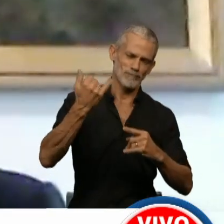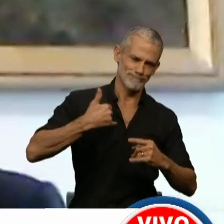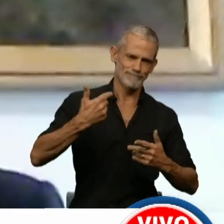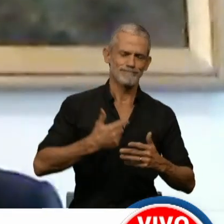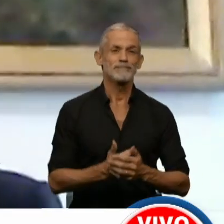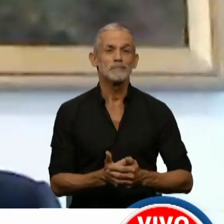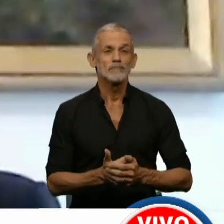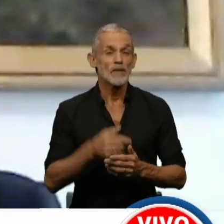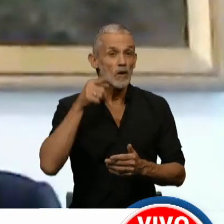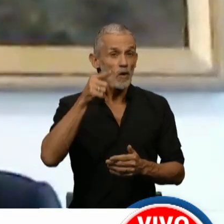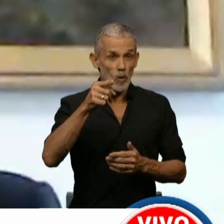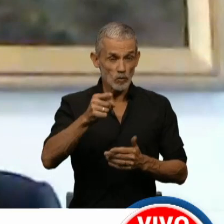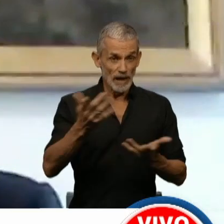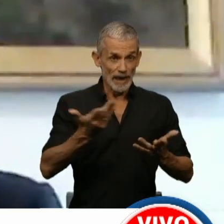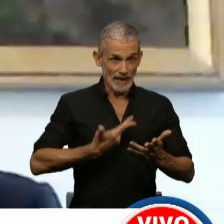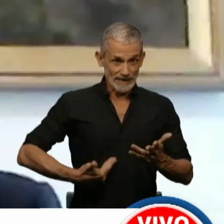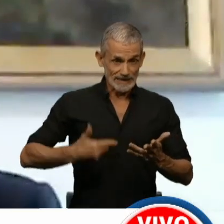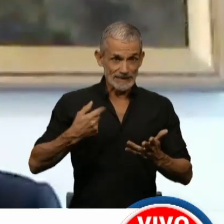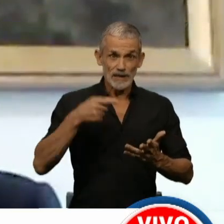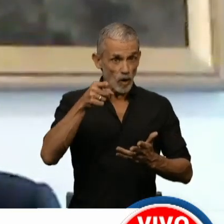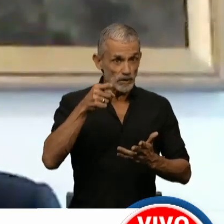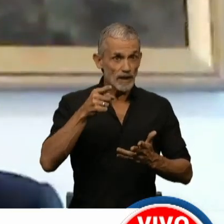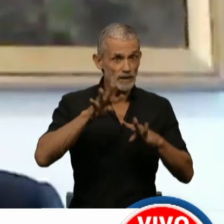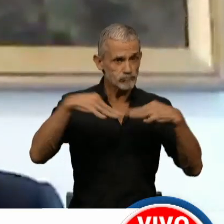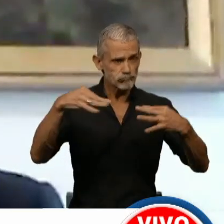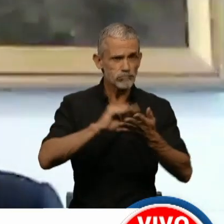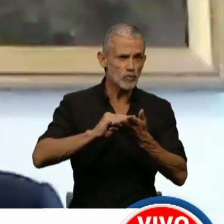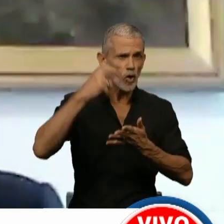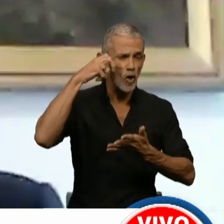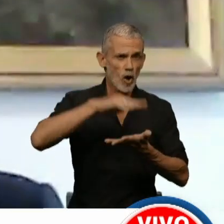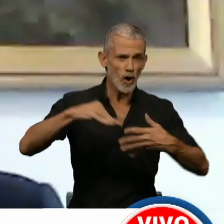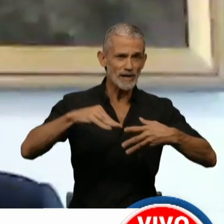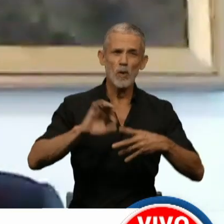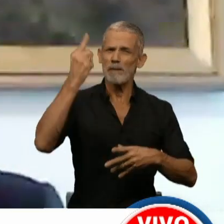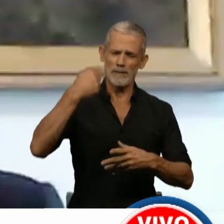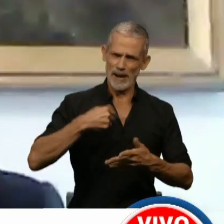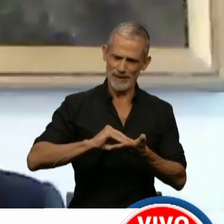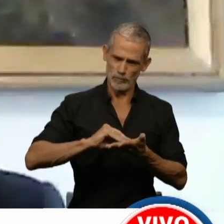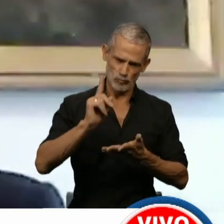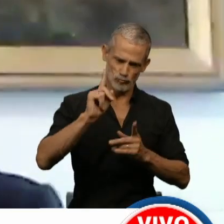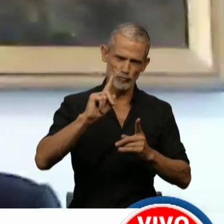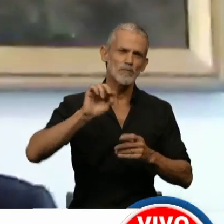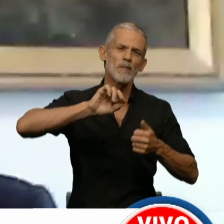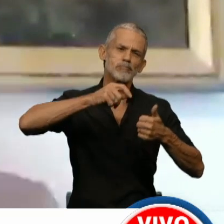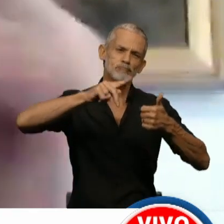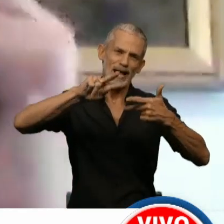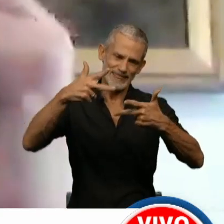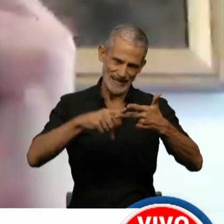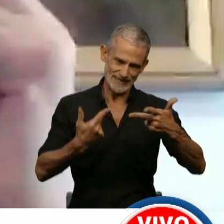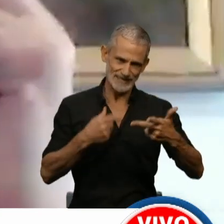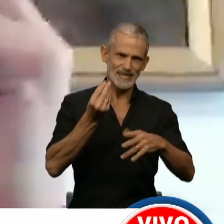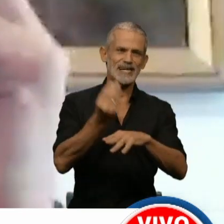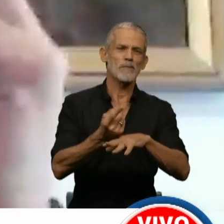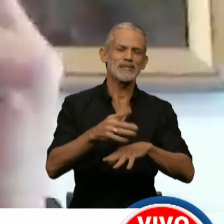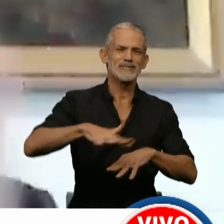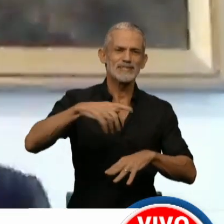Mire, usted, y me dirijo usted y a la Honorable Cámara, no es la primera vez que soy diputado. En mi tercer mandato, representando